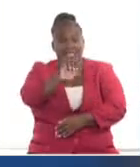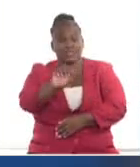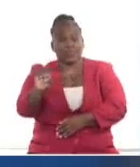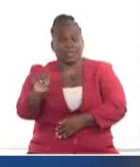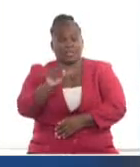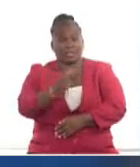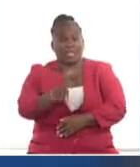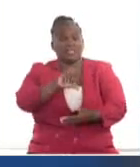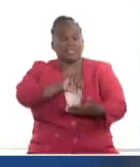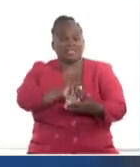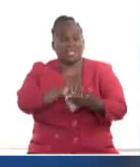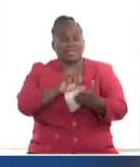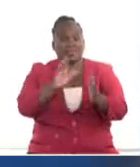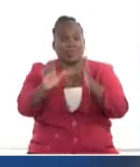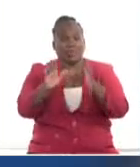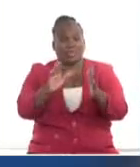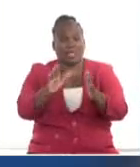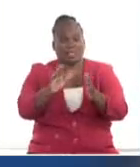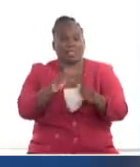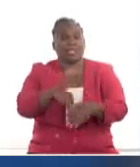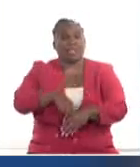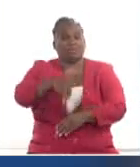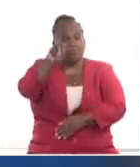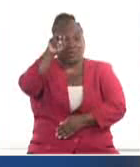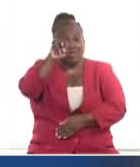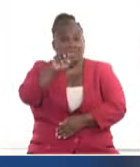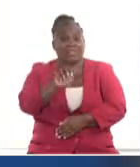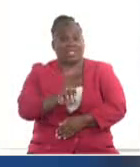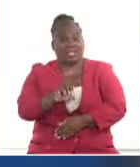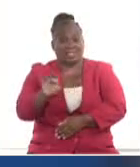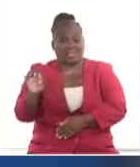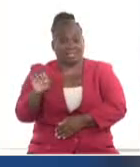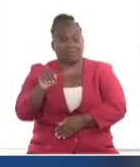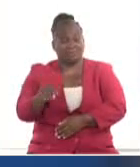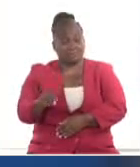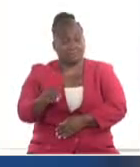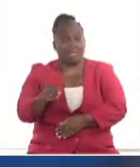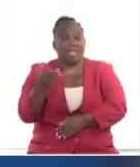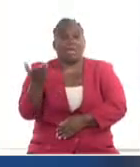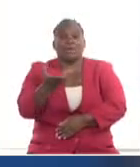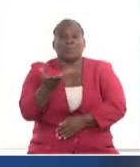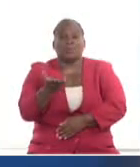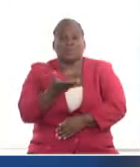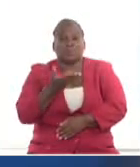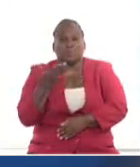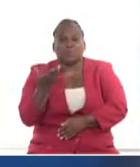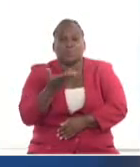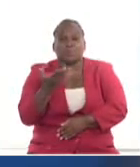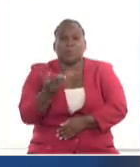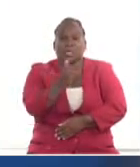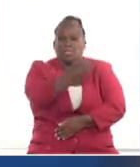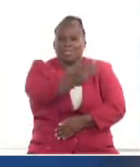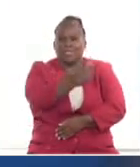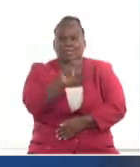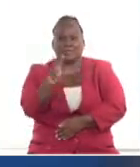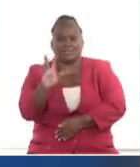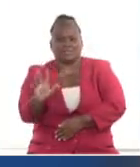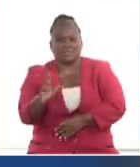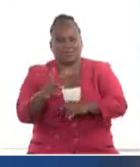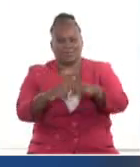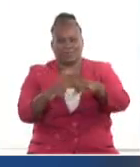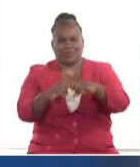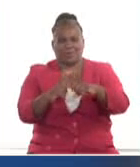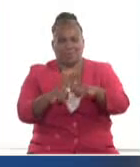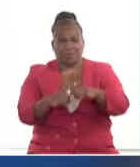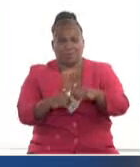y en oriente continuarán entre el nordeste y el este, en todos los casos, con velocidades entre 10 y 25 kilómetros por hora y en el caso de la